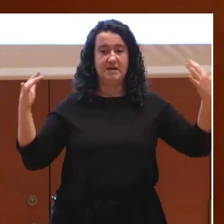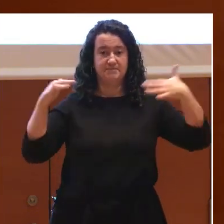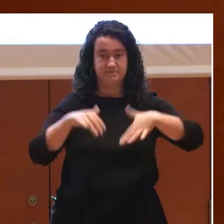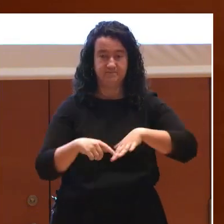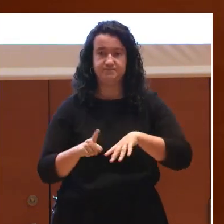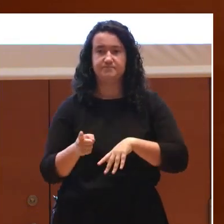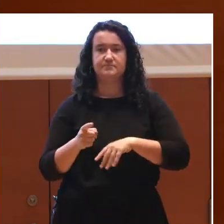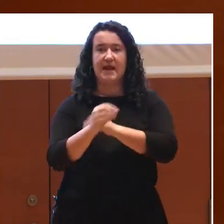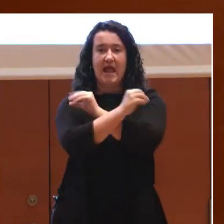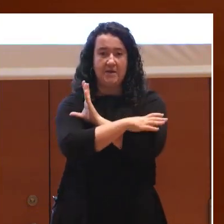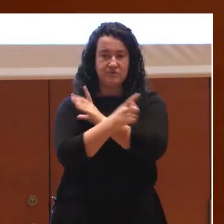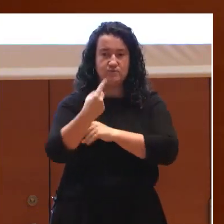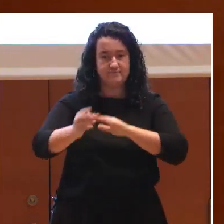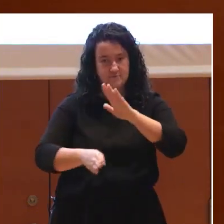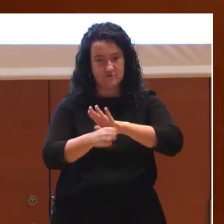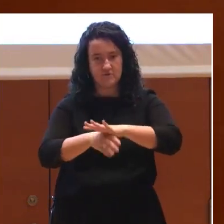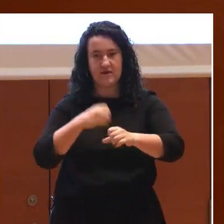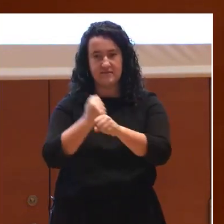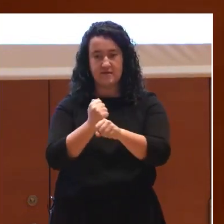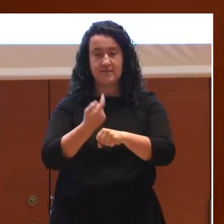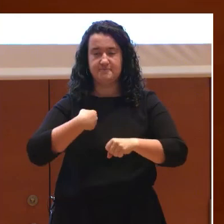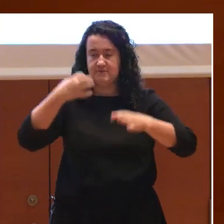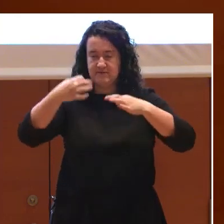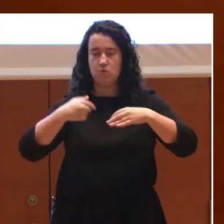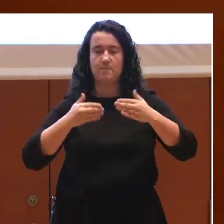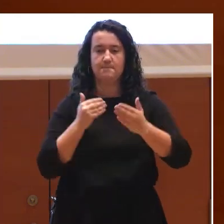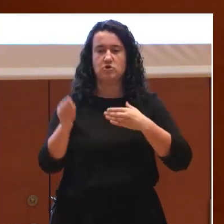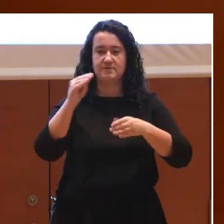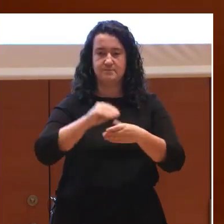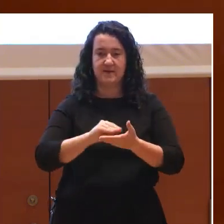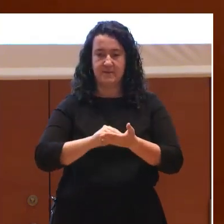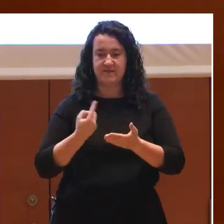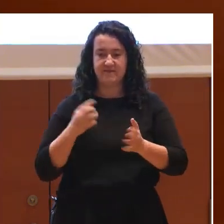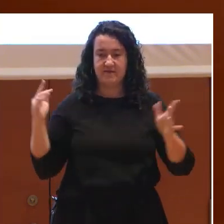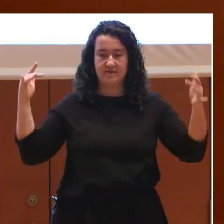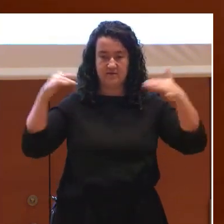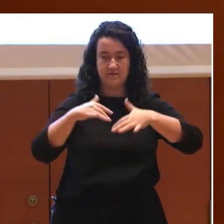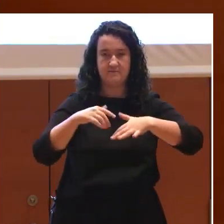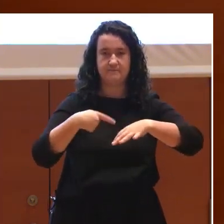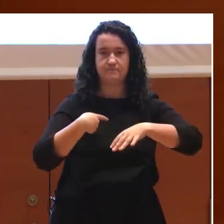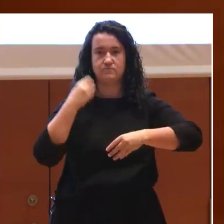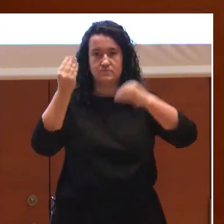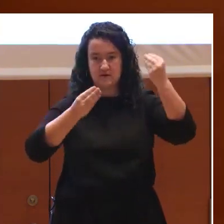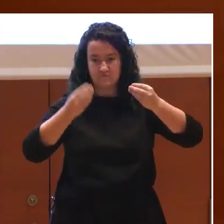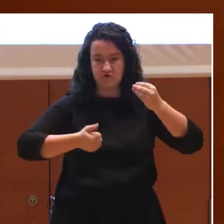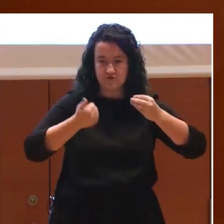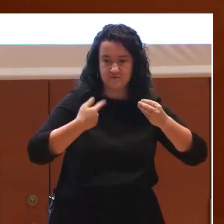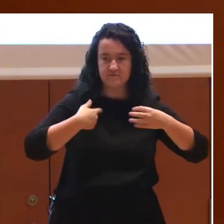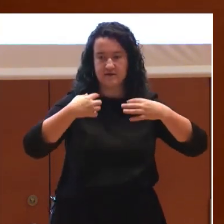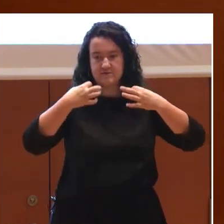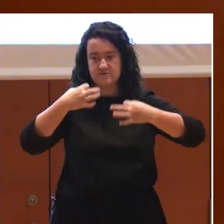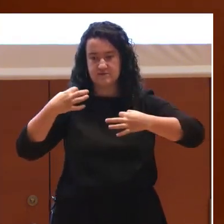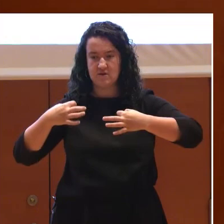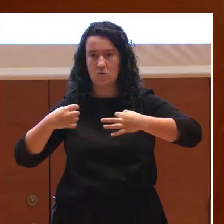eta segurunago urrenguan elkartzen garenean, gako gehiago, hartatz gehiago, gogoeta gehiago, eta segurunik ere, bai,